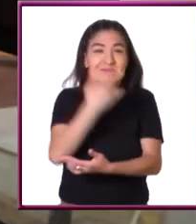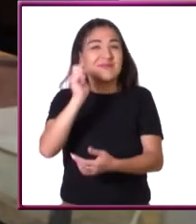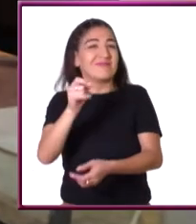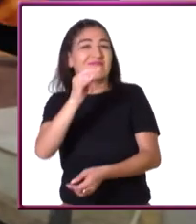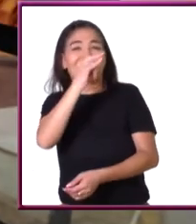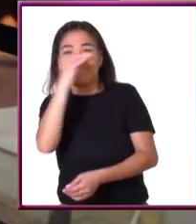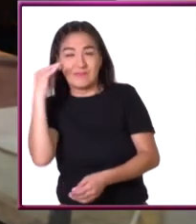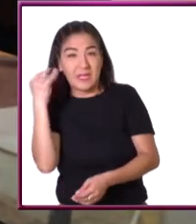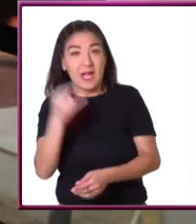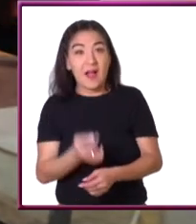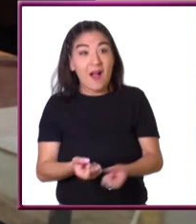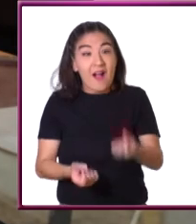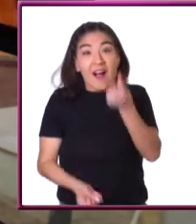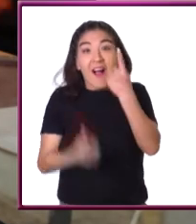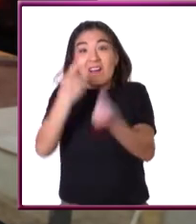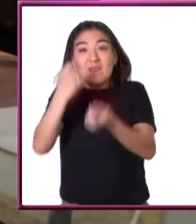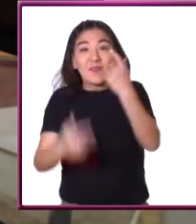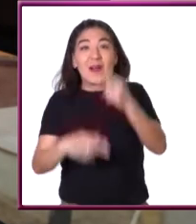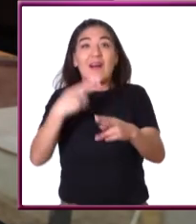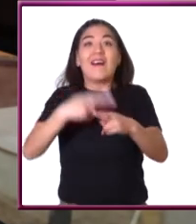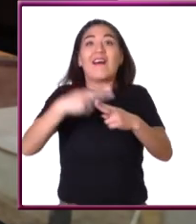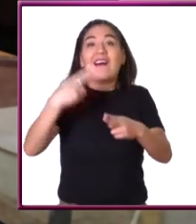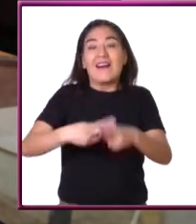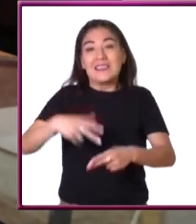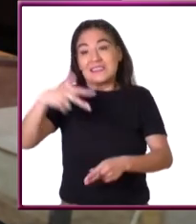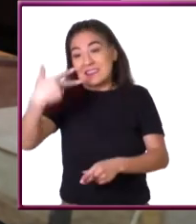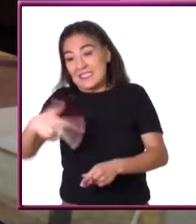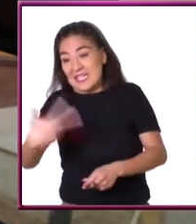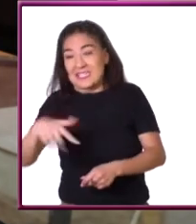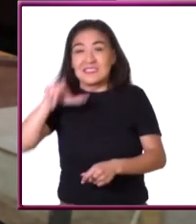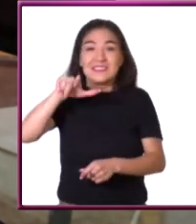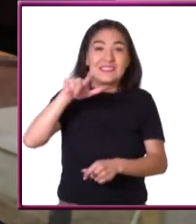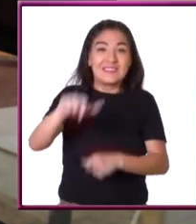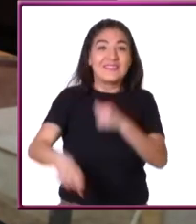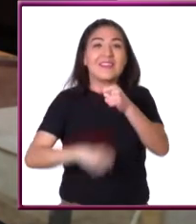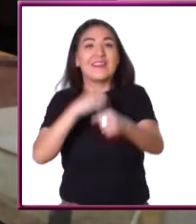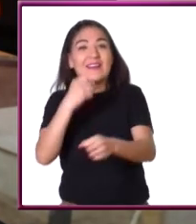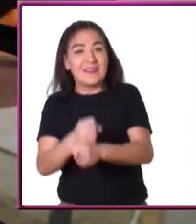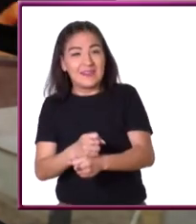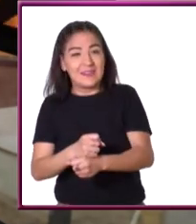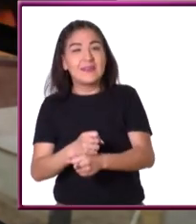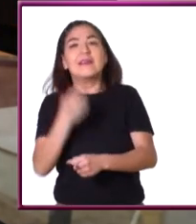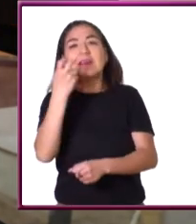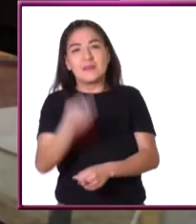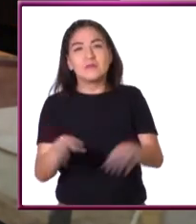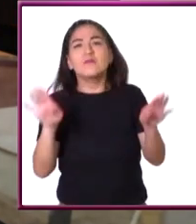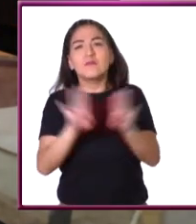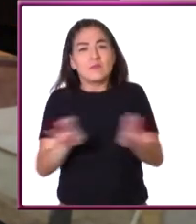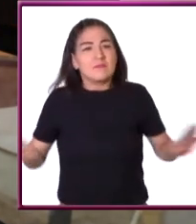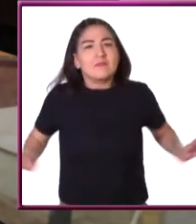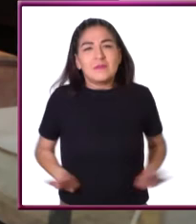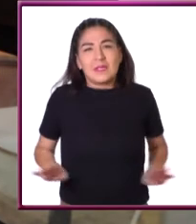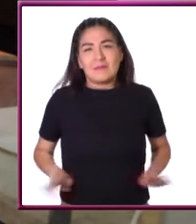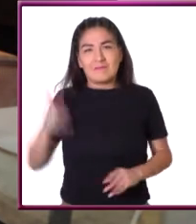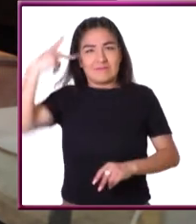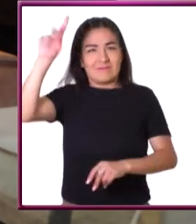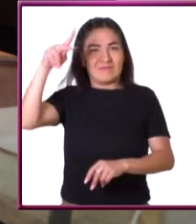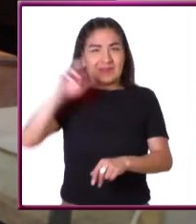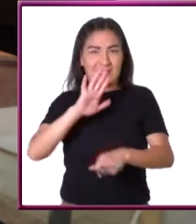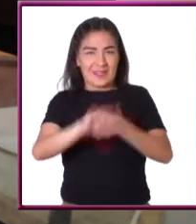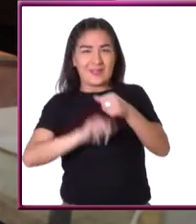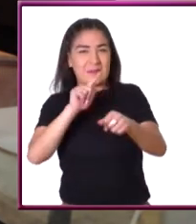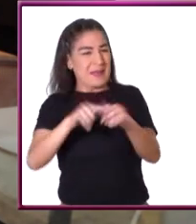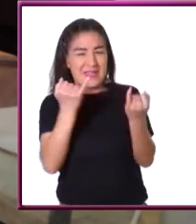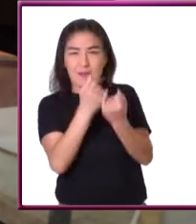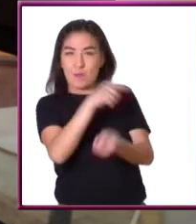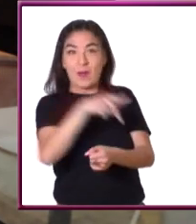y hay algunas que pueden ser hasta casi 13 años o puede ser hasta casi 17 años, ¿no? como sucede con algunas especies en Estados